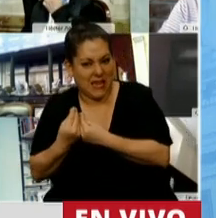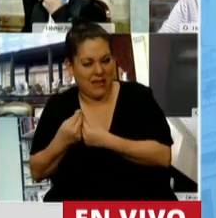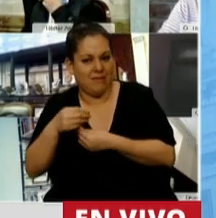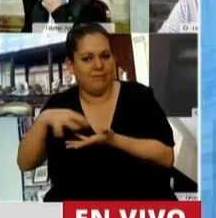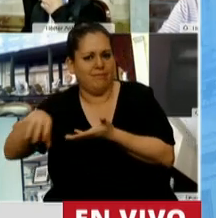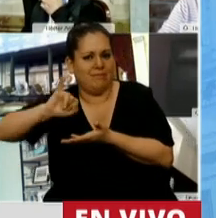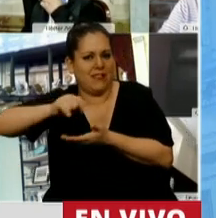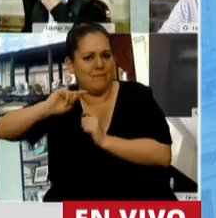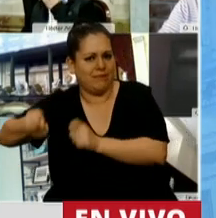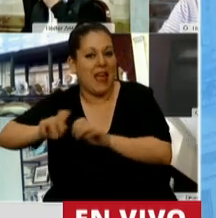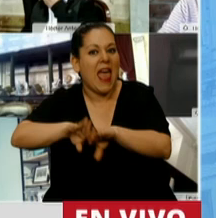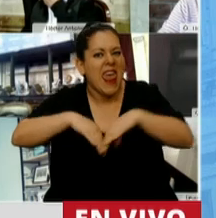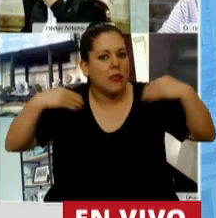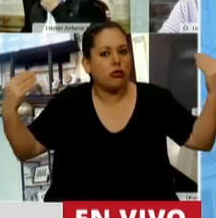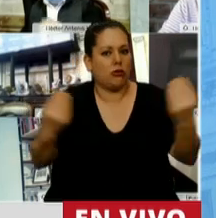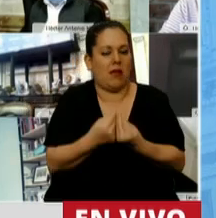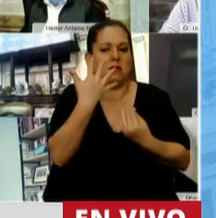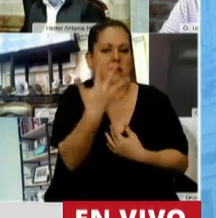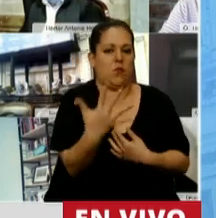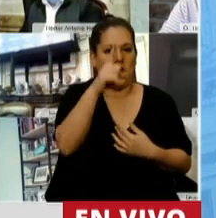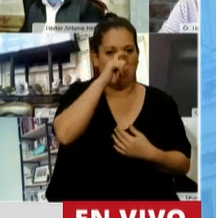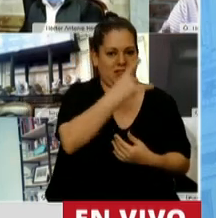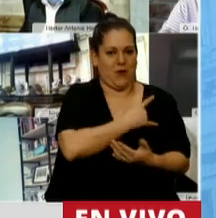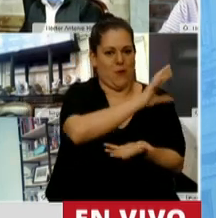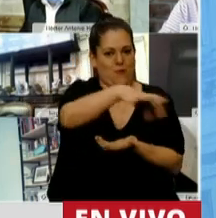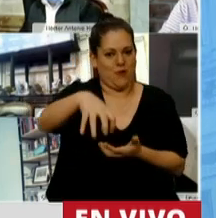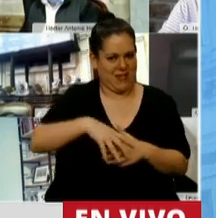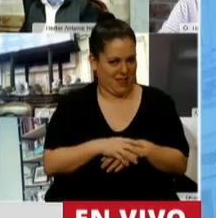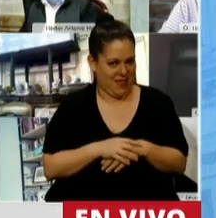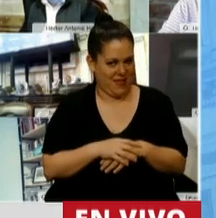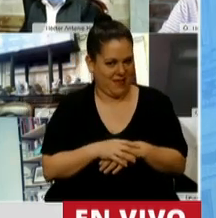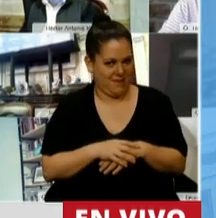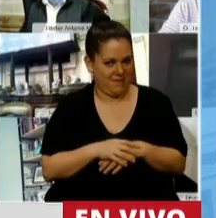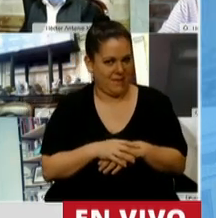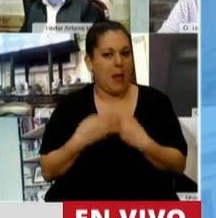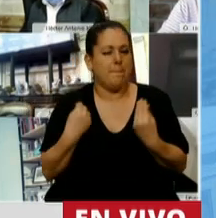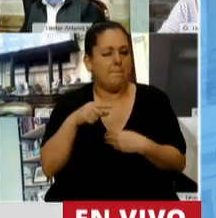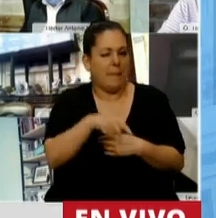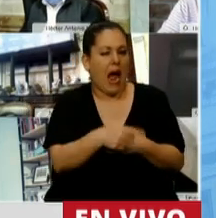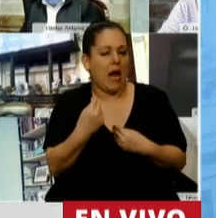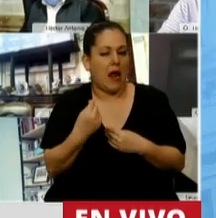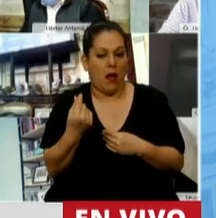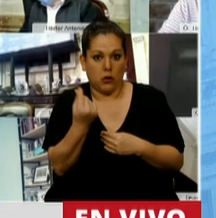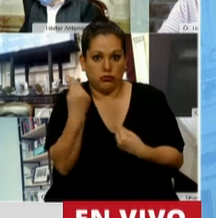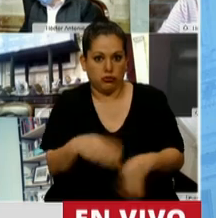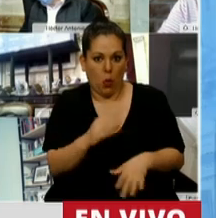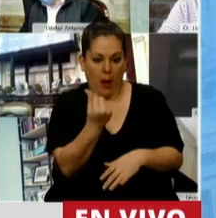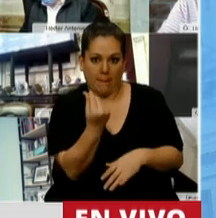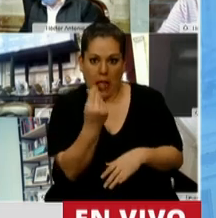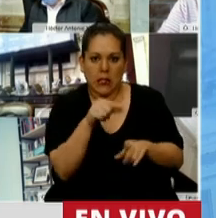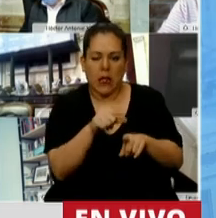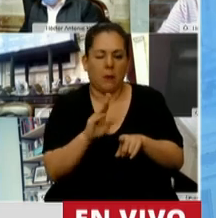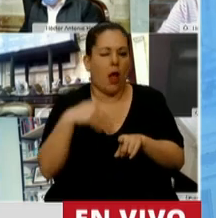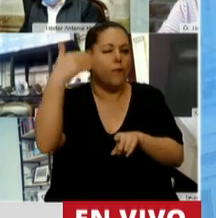Con el agravante que todo lo que se modifique del presupuesto sobre línea se consolida para futuros presupuestos. O sea,